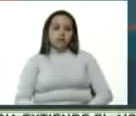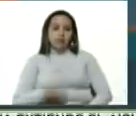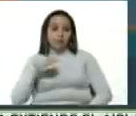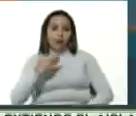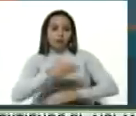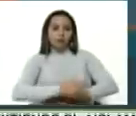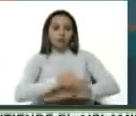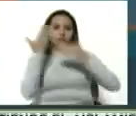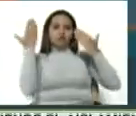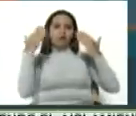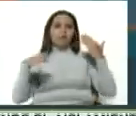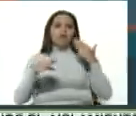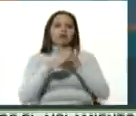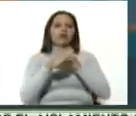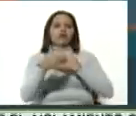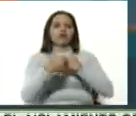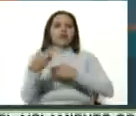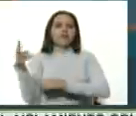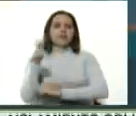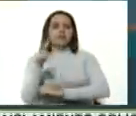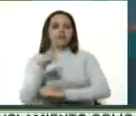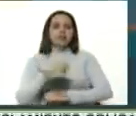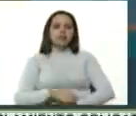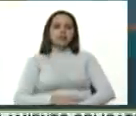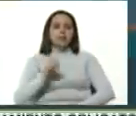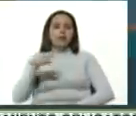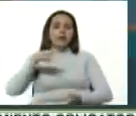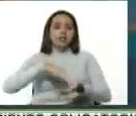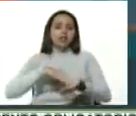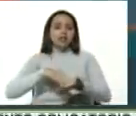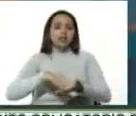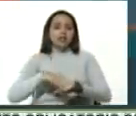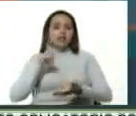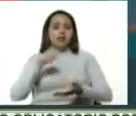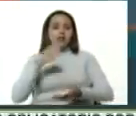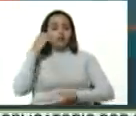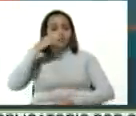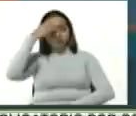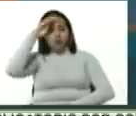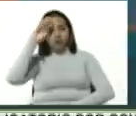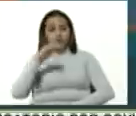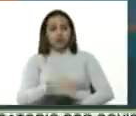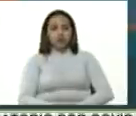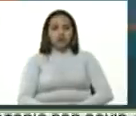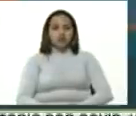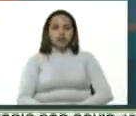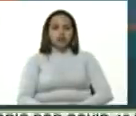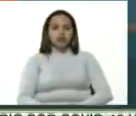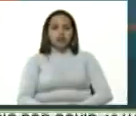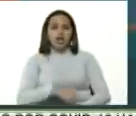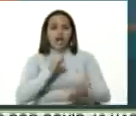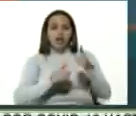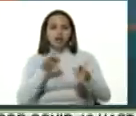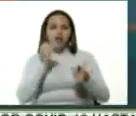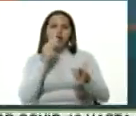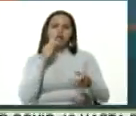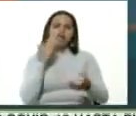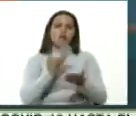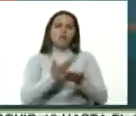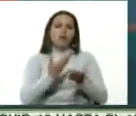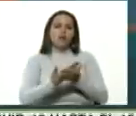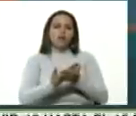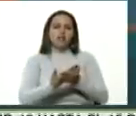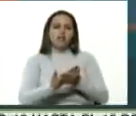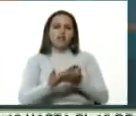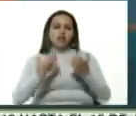sanciones contra Venezuela, contra Irán, el bloqueo criminal contra Cuba. Incluso hay quienes han propuesto la